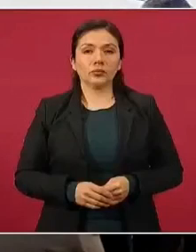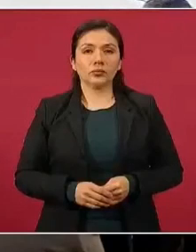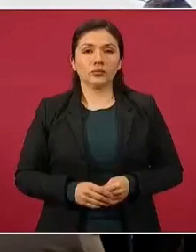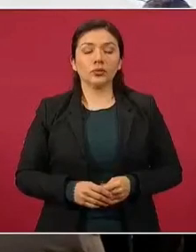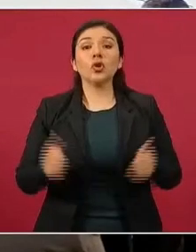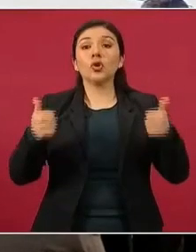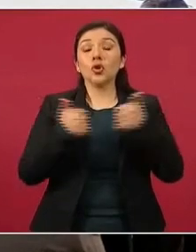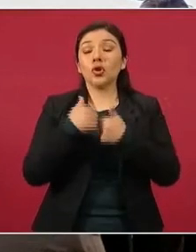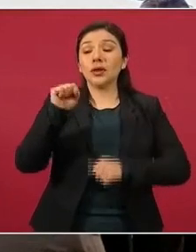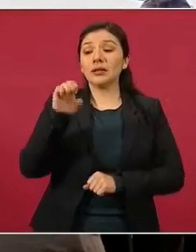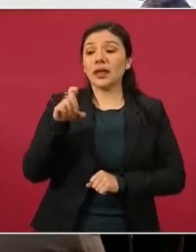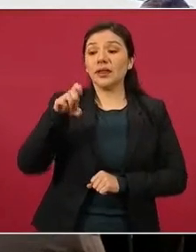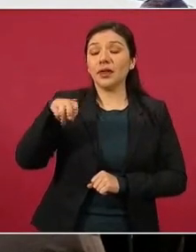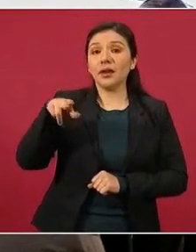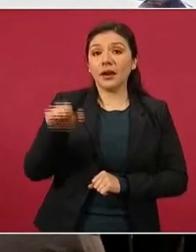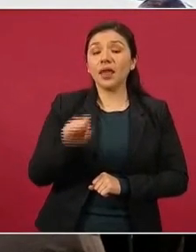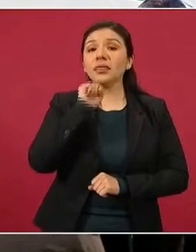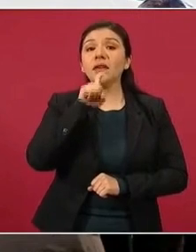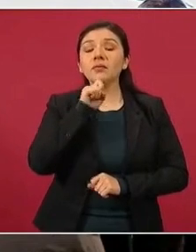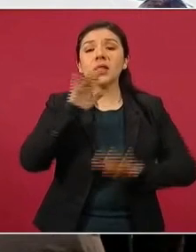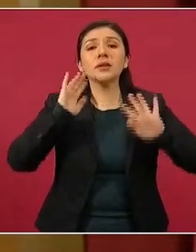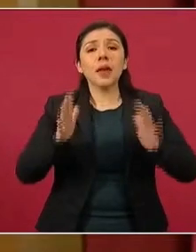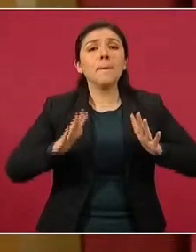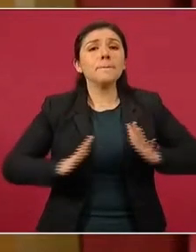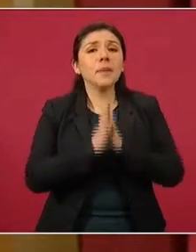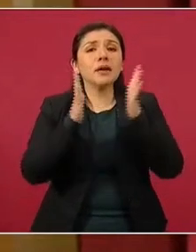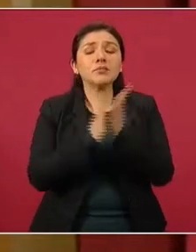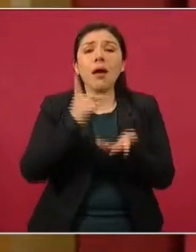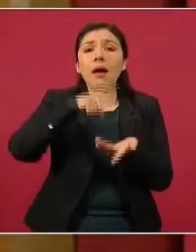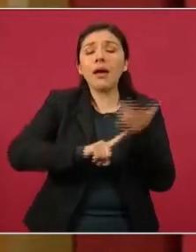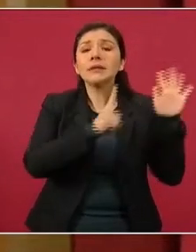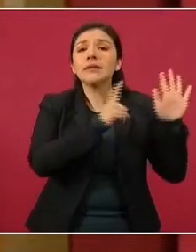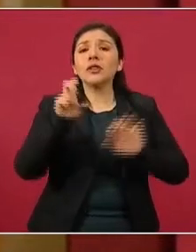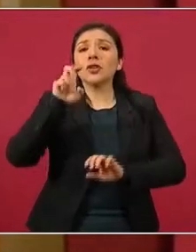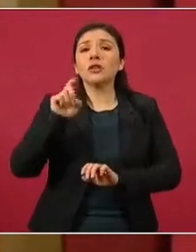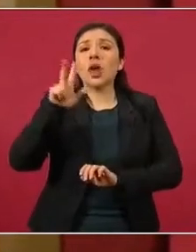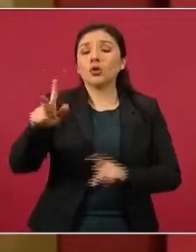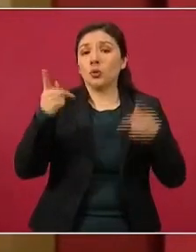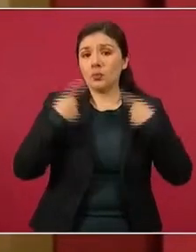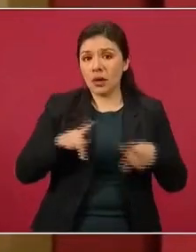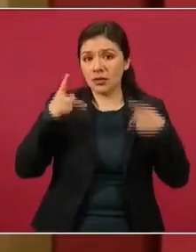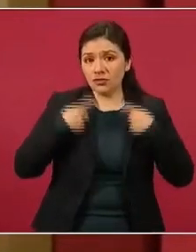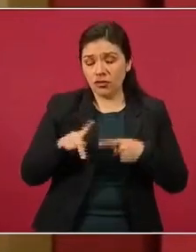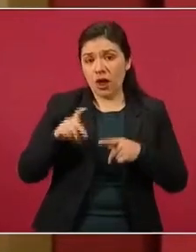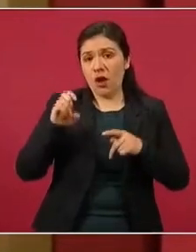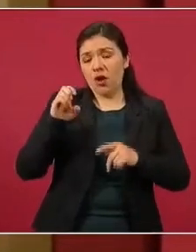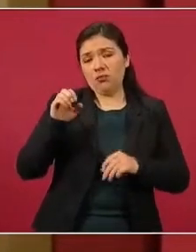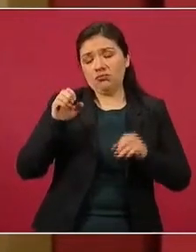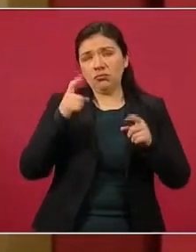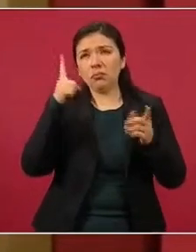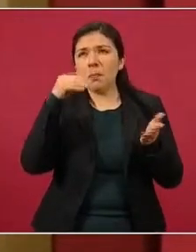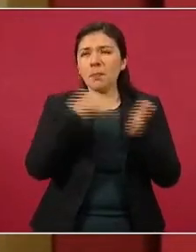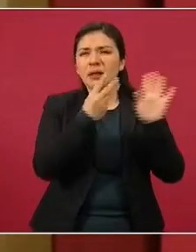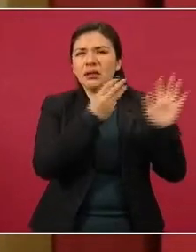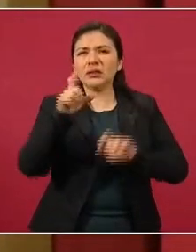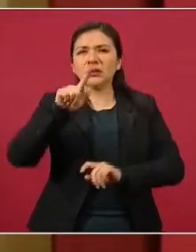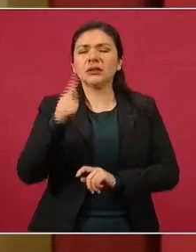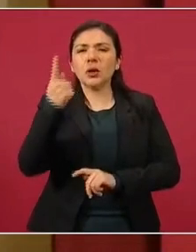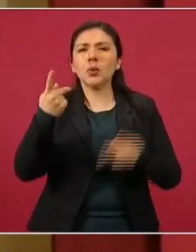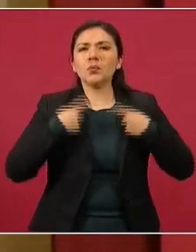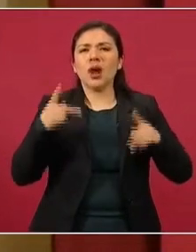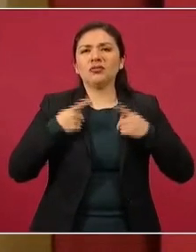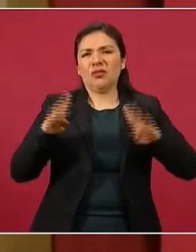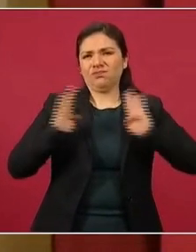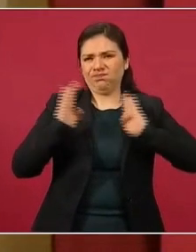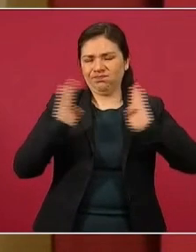Secretaría de la Defensa Nacional con 138 oficiales, mil 371 elementos de tropa, 11